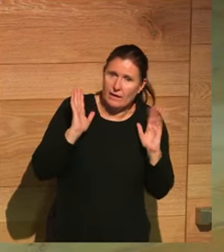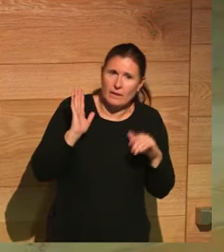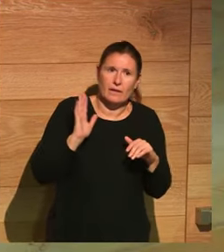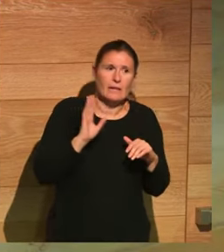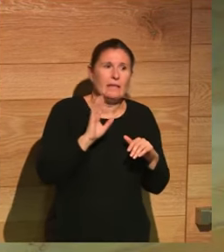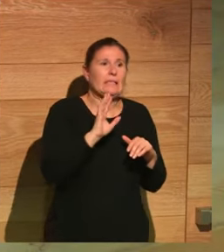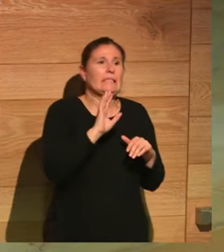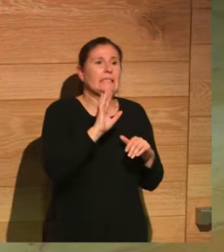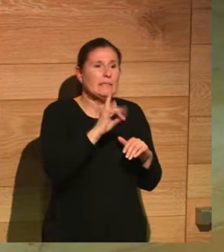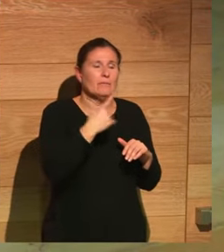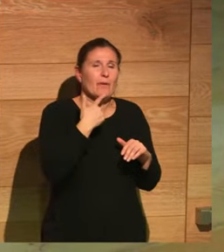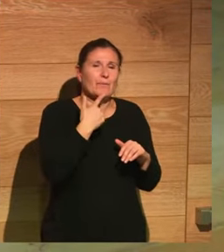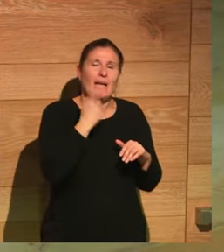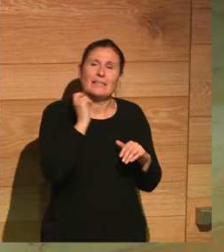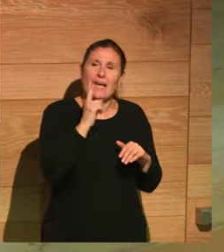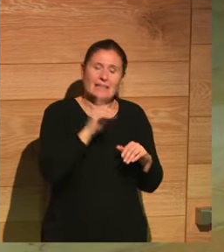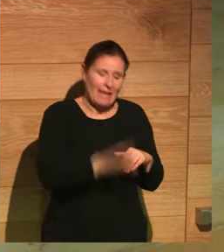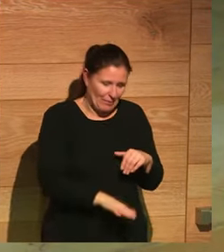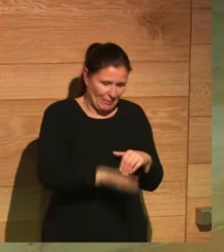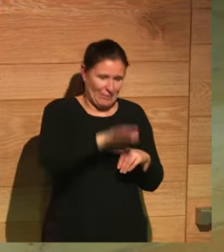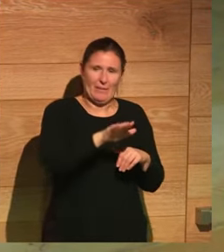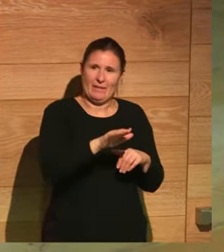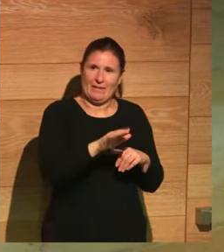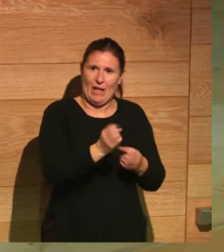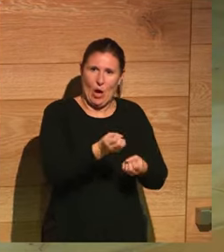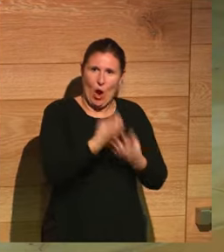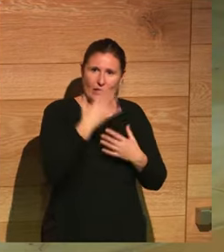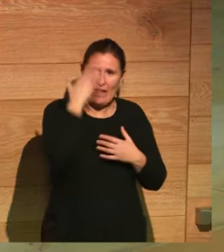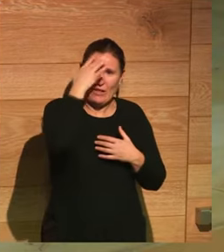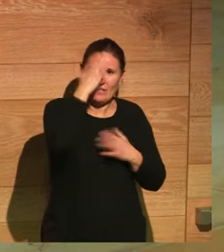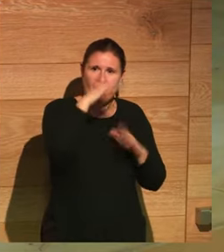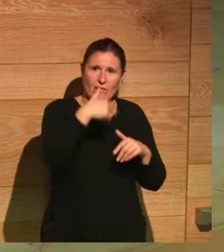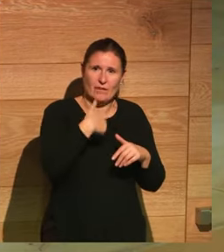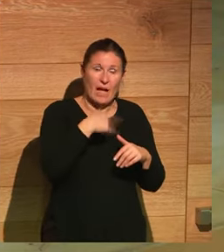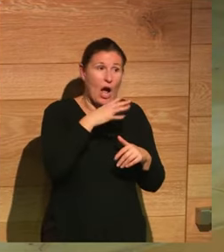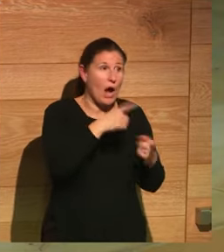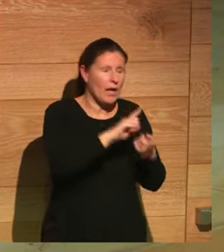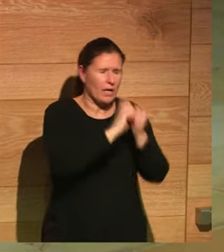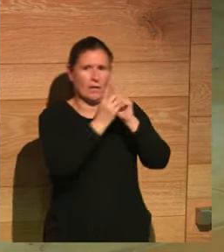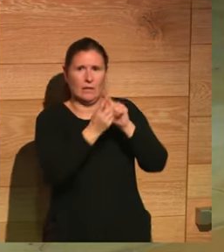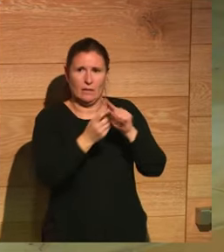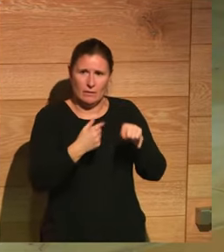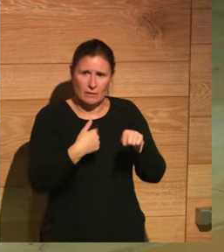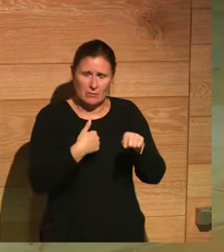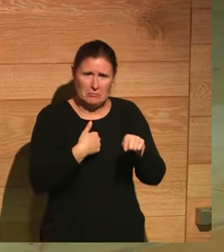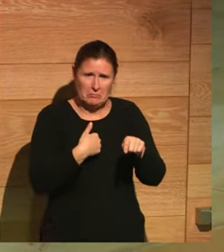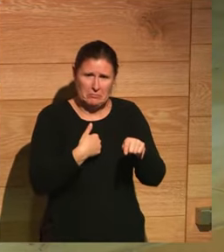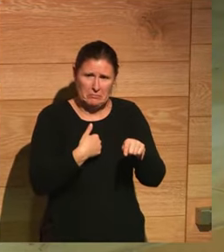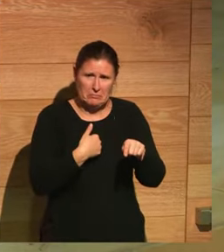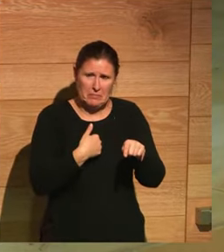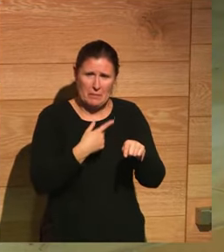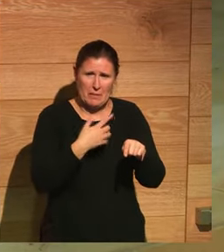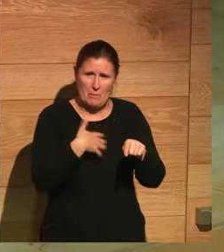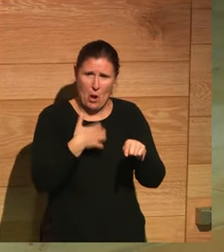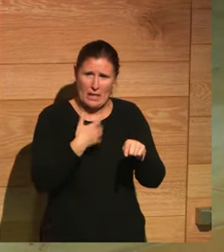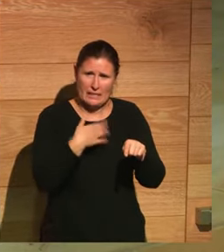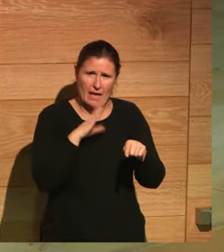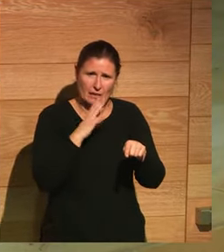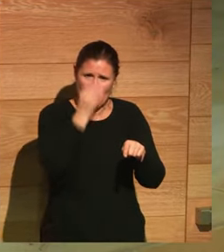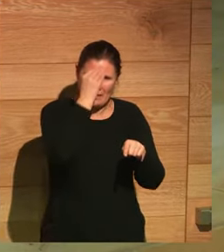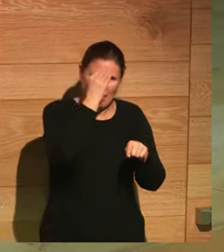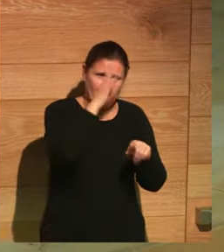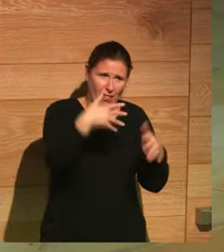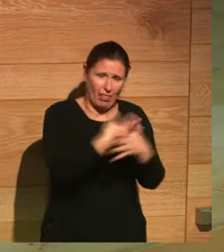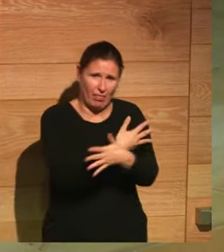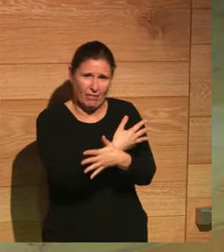crecido en torno a determinadas leyendas que nos molesta que sean mentiras pero el caballo de Troya el caballo de Troya una de las